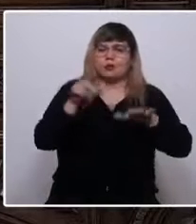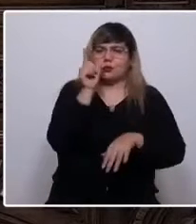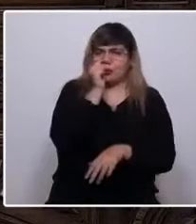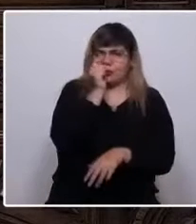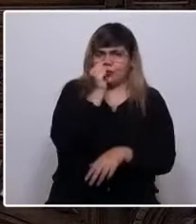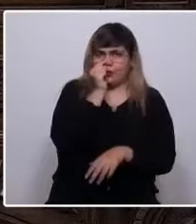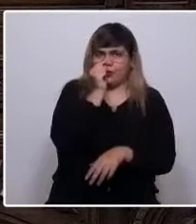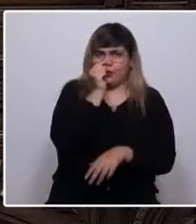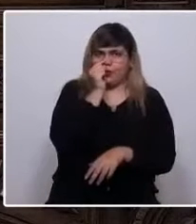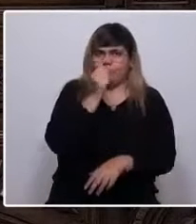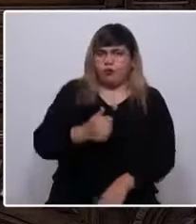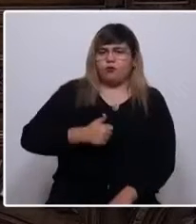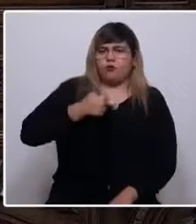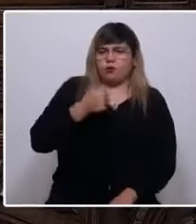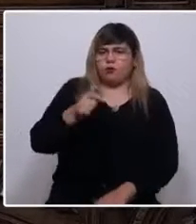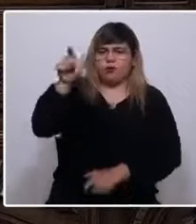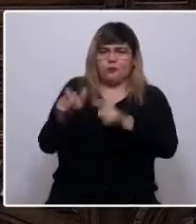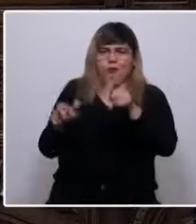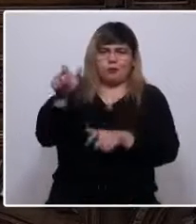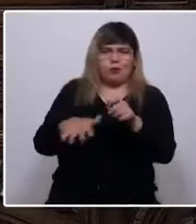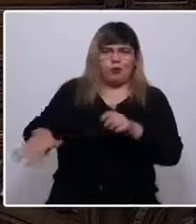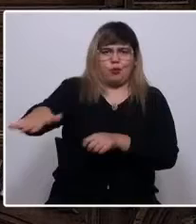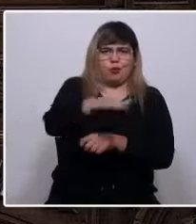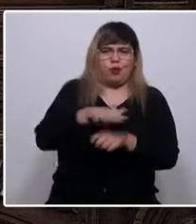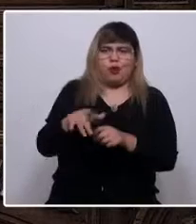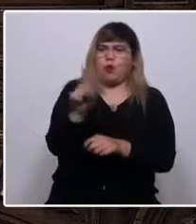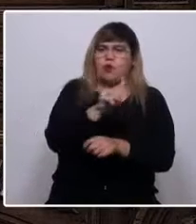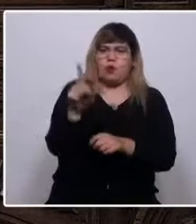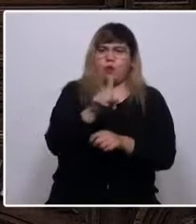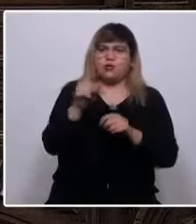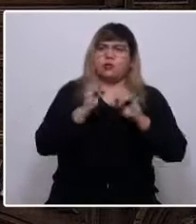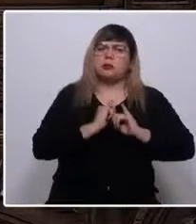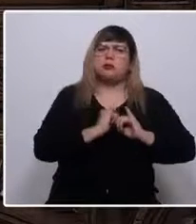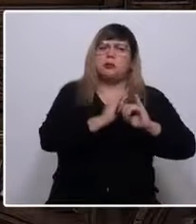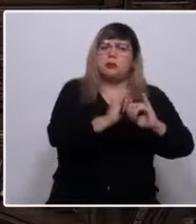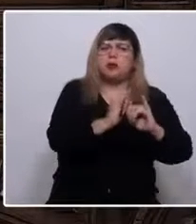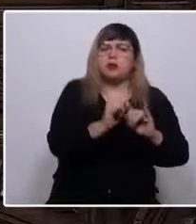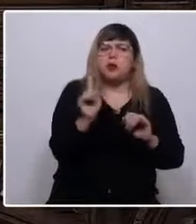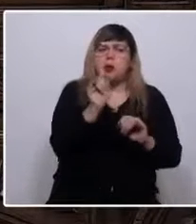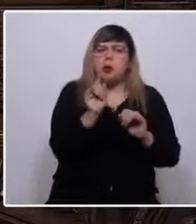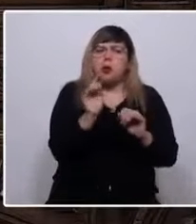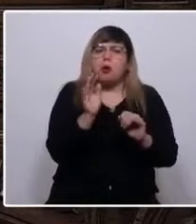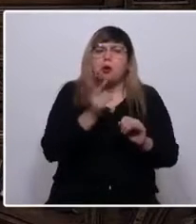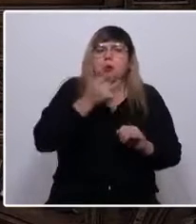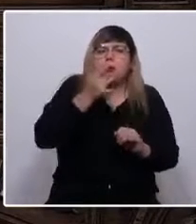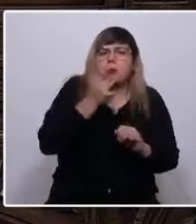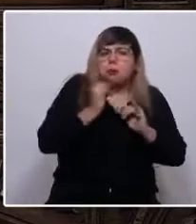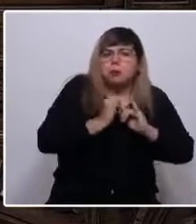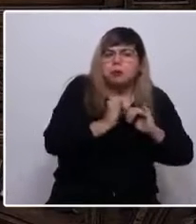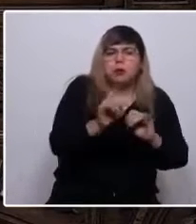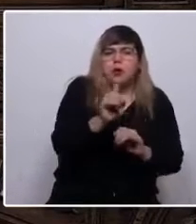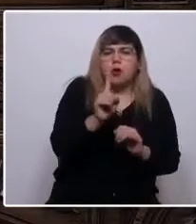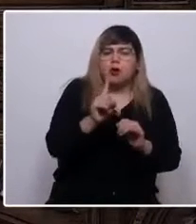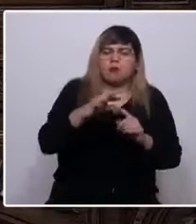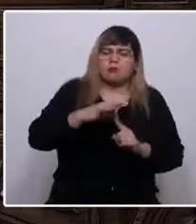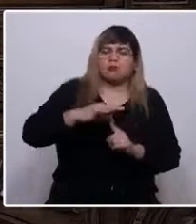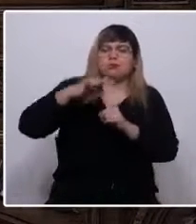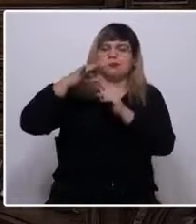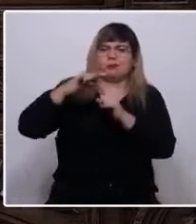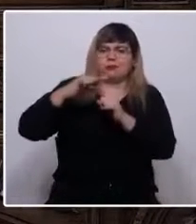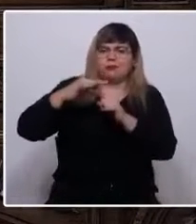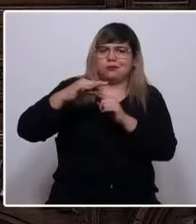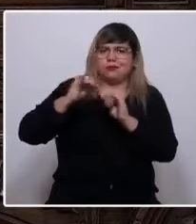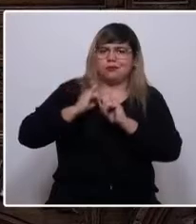La voluntad popular no es un antecedente o un trasfondo, es el principal criterio para